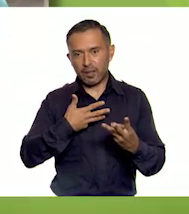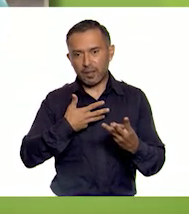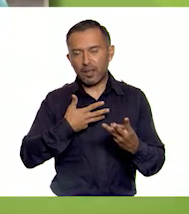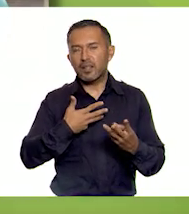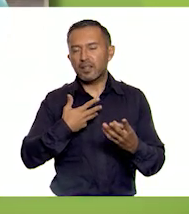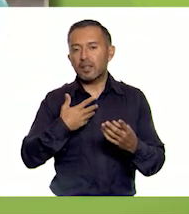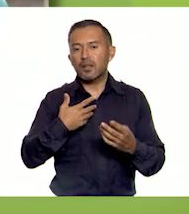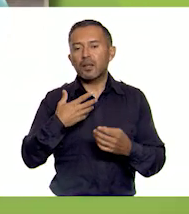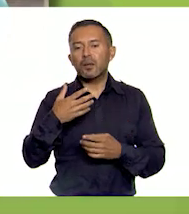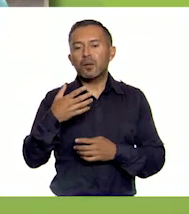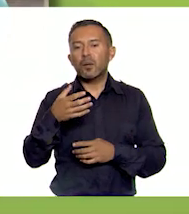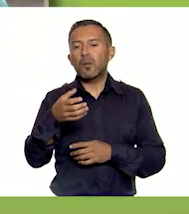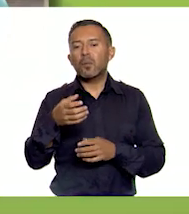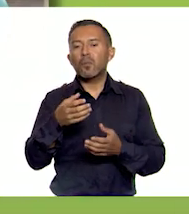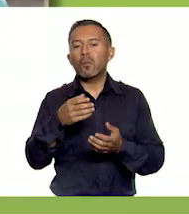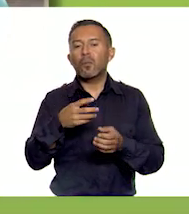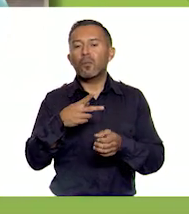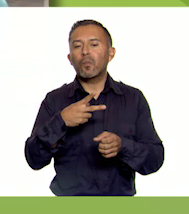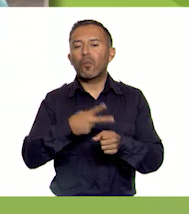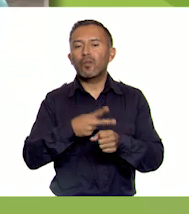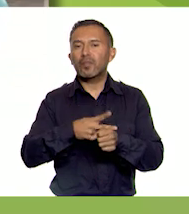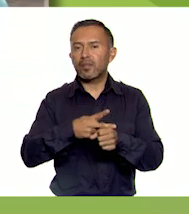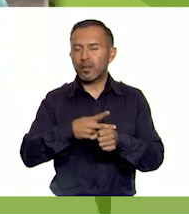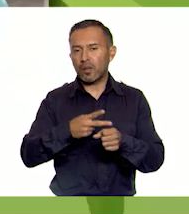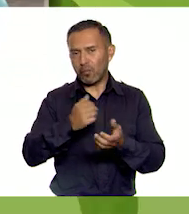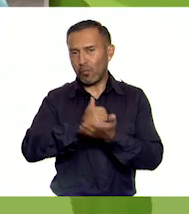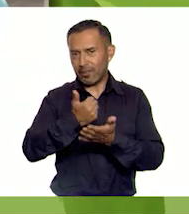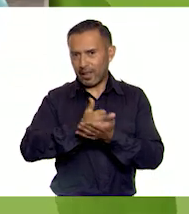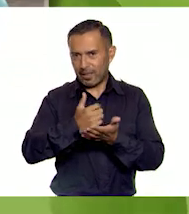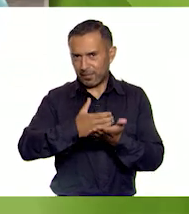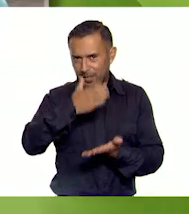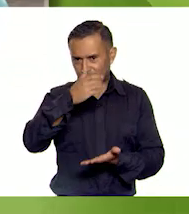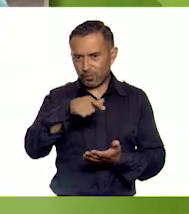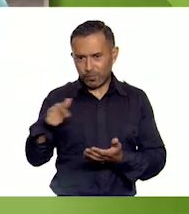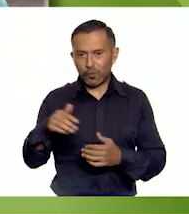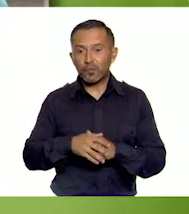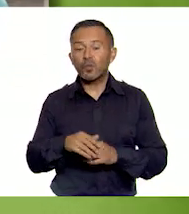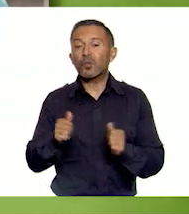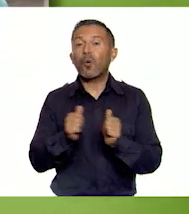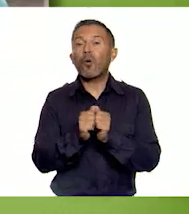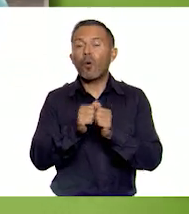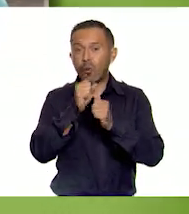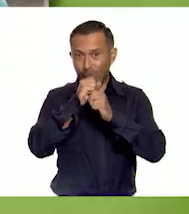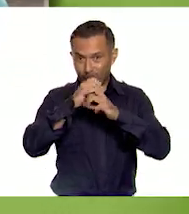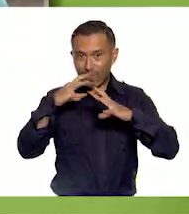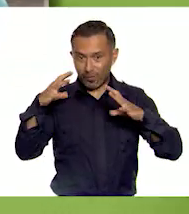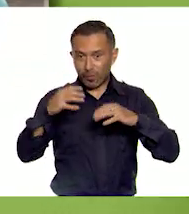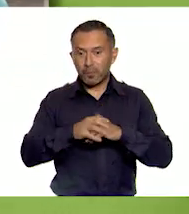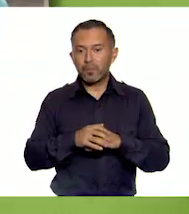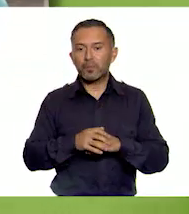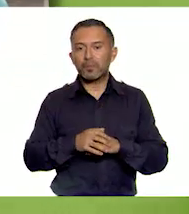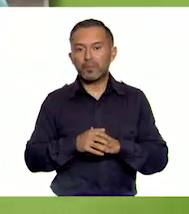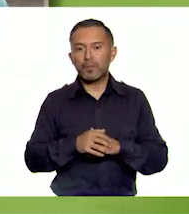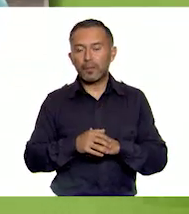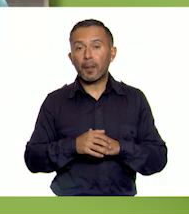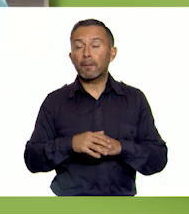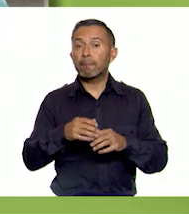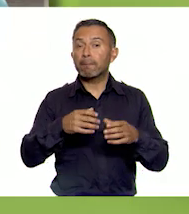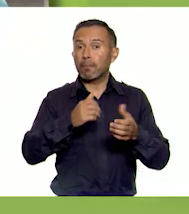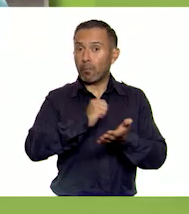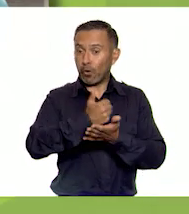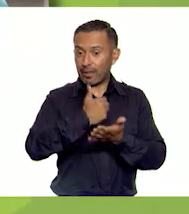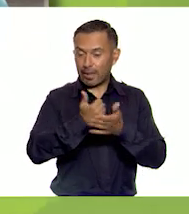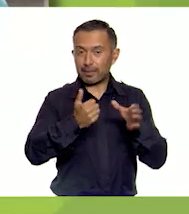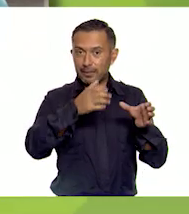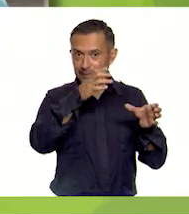cinco botellas de plástico. Y vamos a ocupar un globo. Las botellas tienen que estar separadas a un paso de